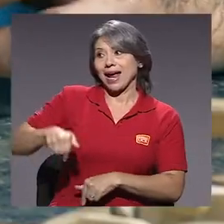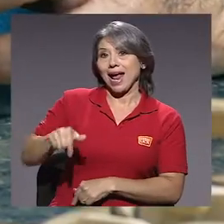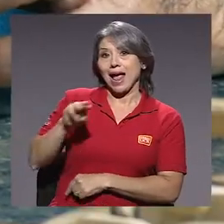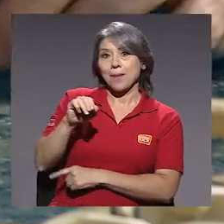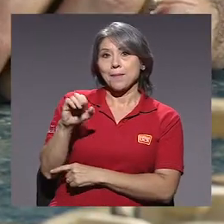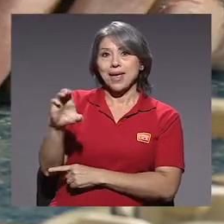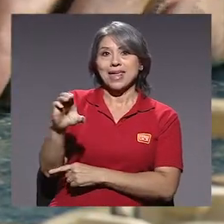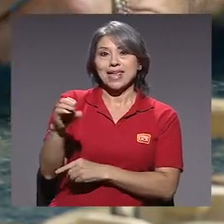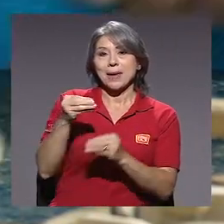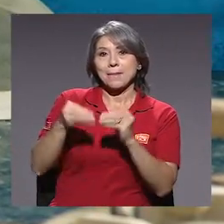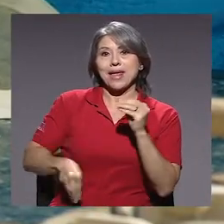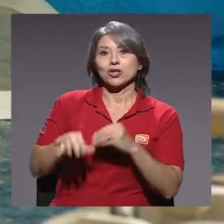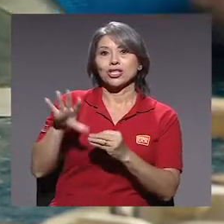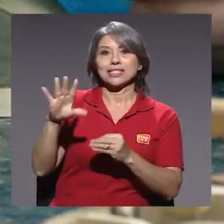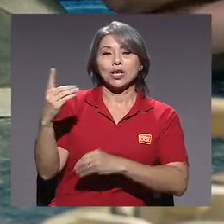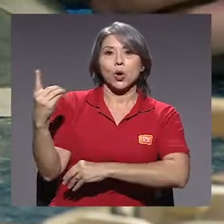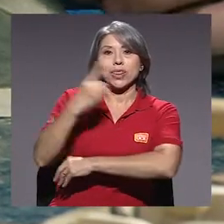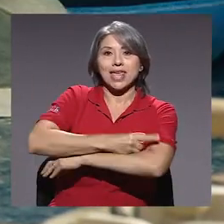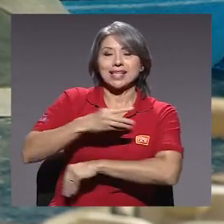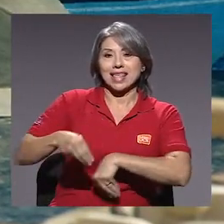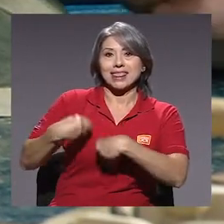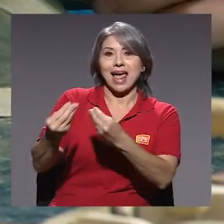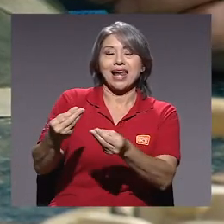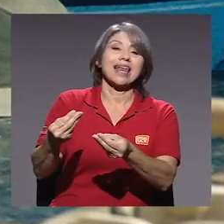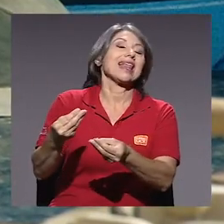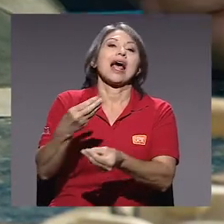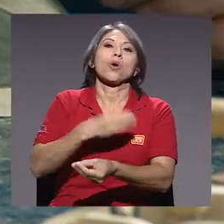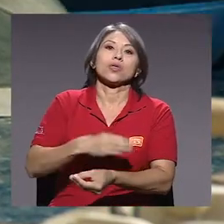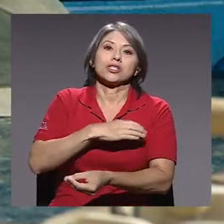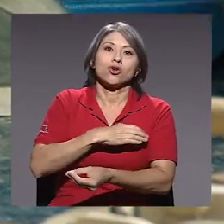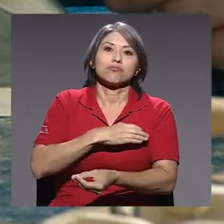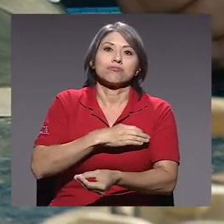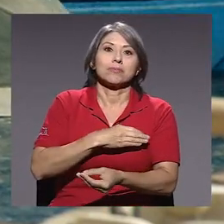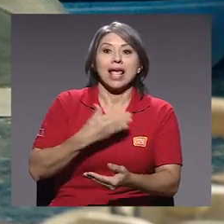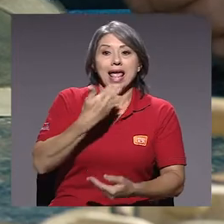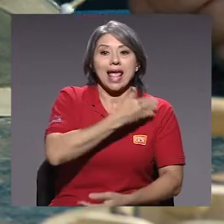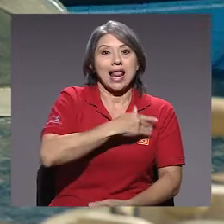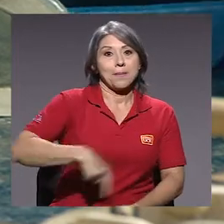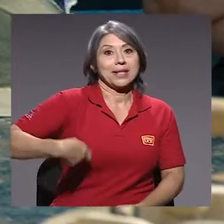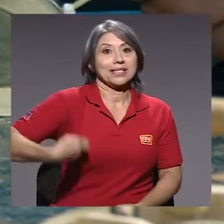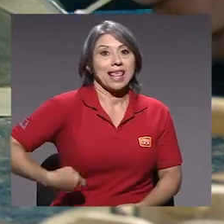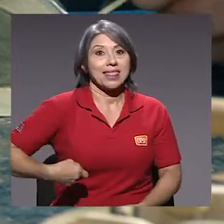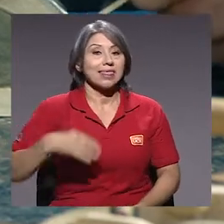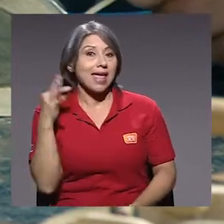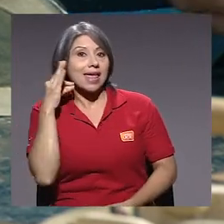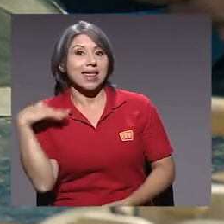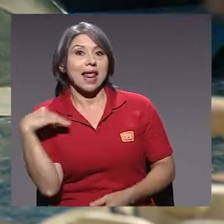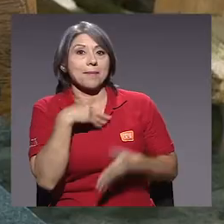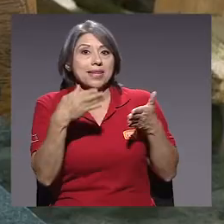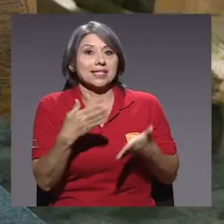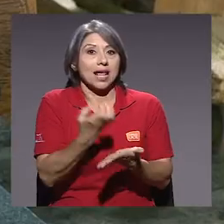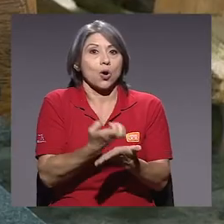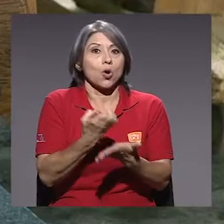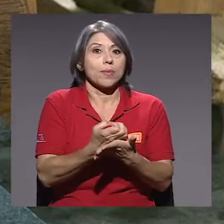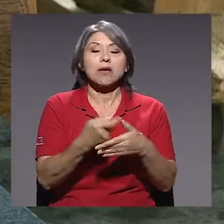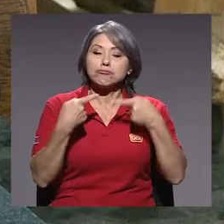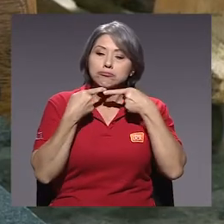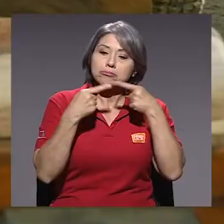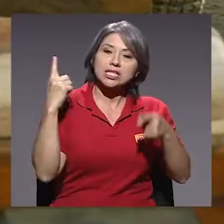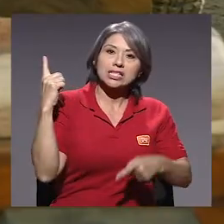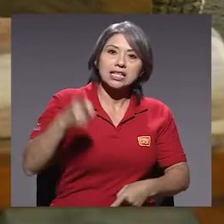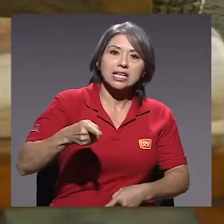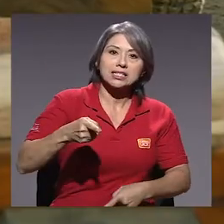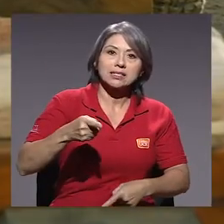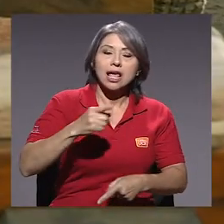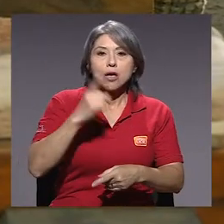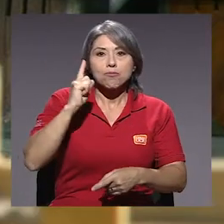MEIC duramos menos de cinco días en dar esa condición. De hecho, ¿qué? El señor presidente y la señora ministra de Economía presentaron una directriz en el